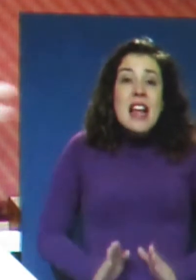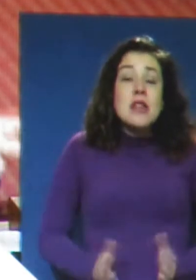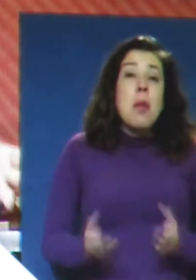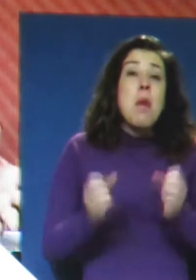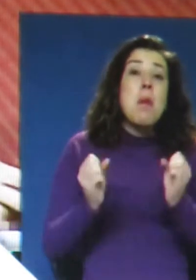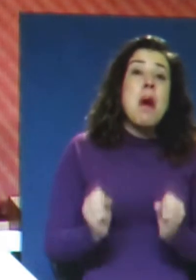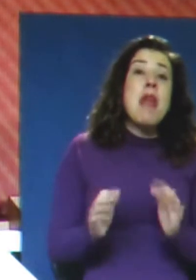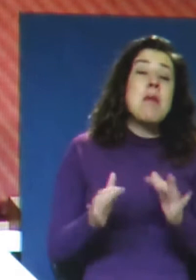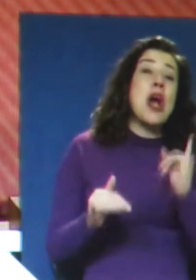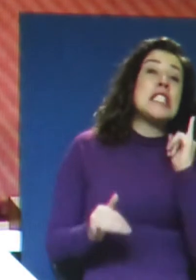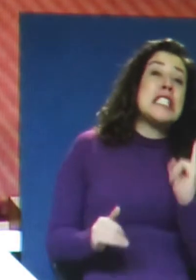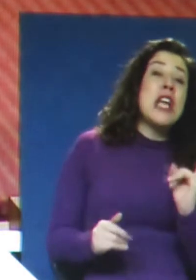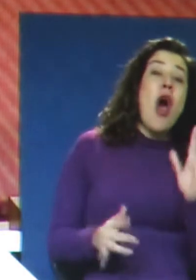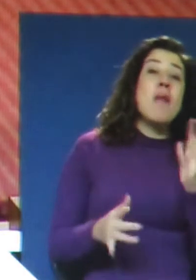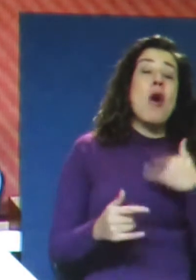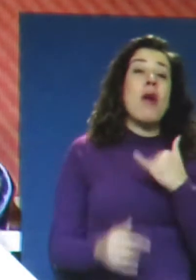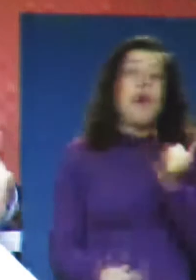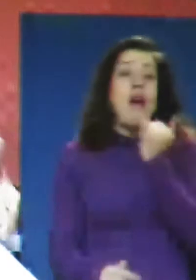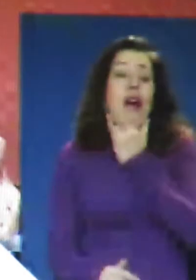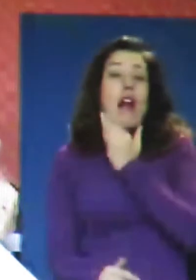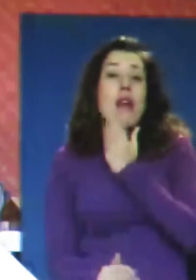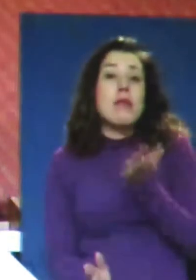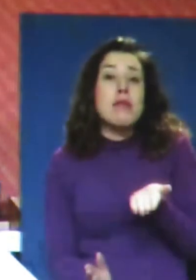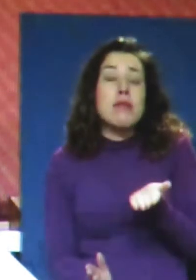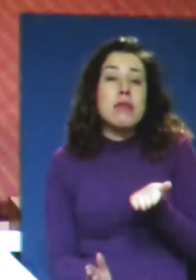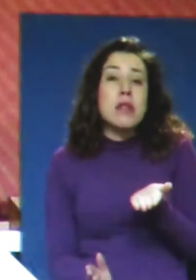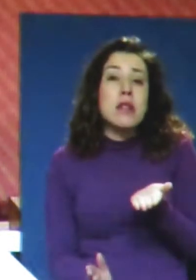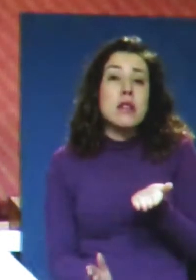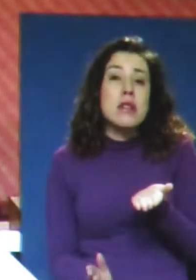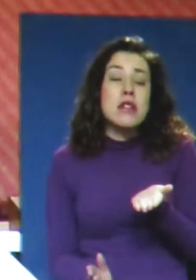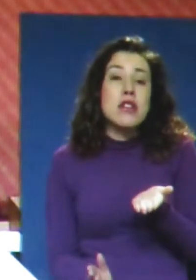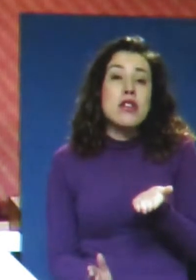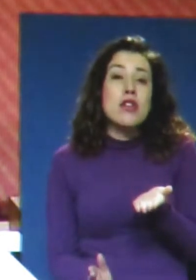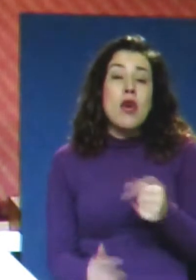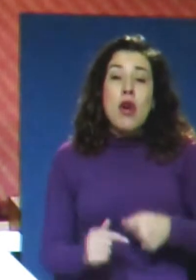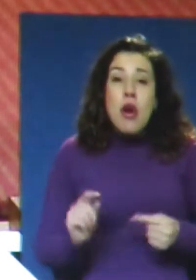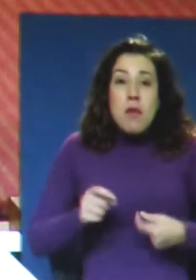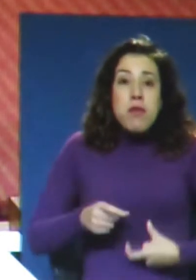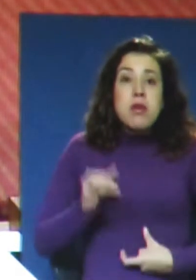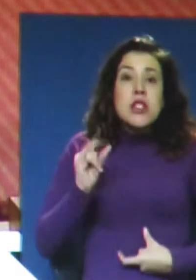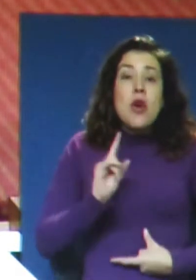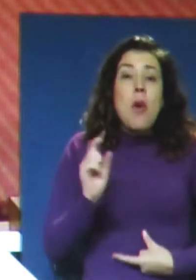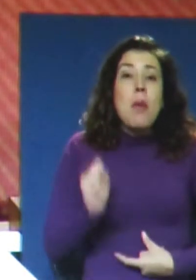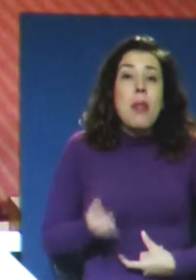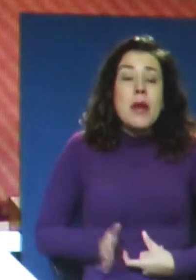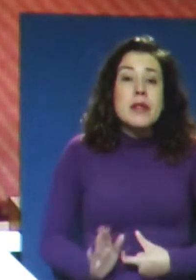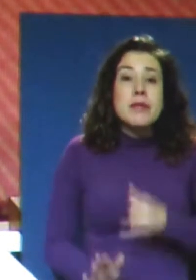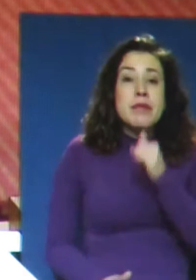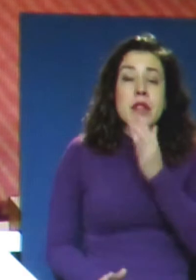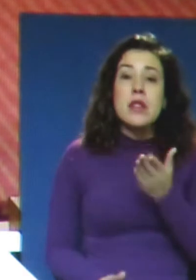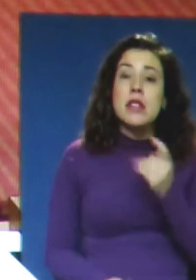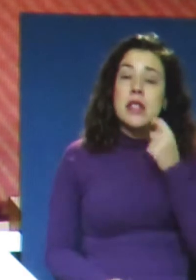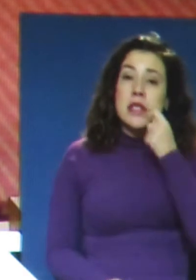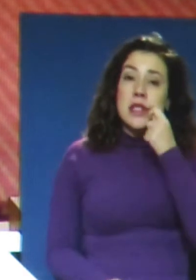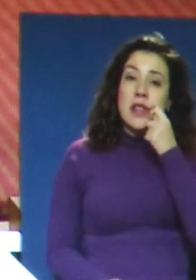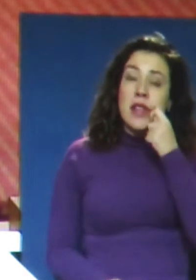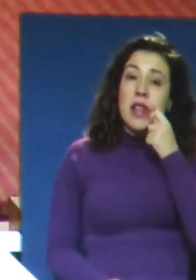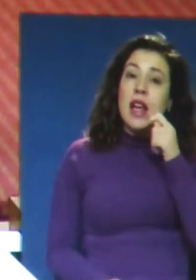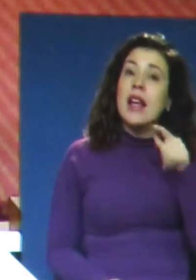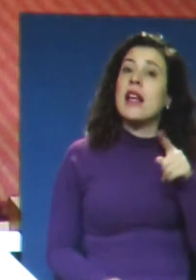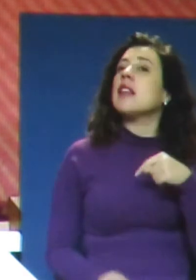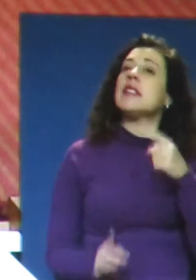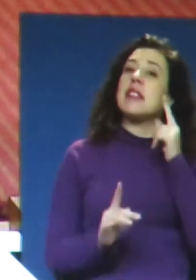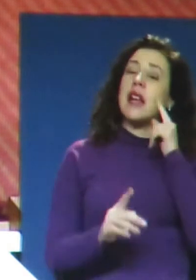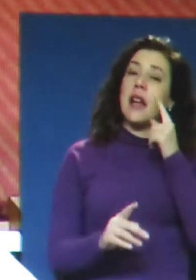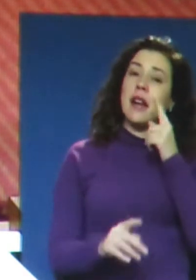puede que le chuntemos como puede que a un diagnóstico de inviabilidad. Entonces, se comprenderá que si estamos bien